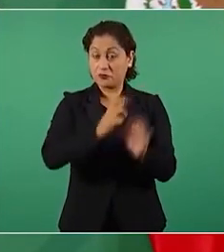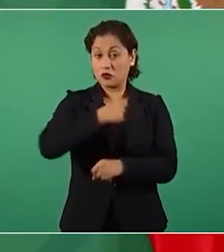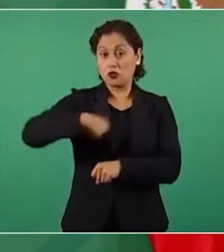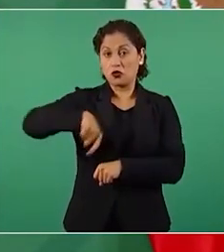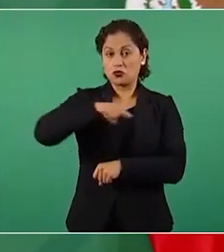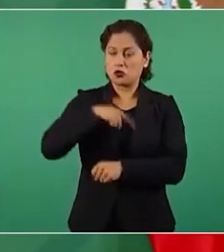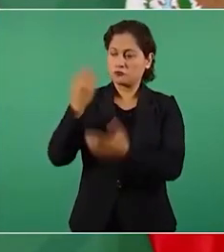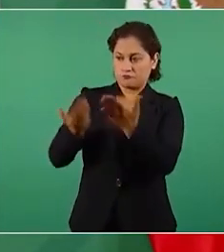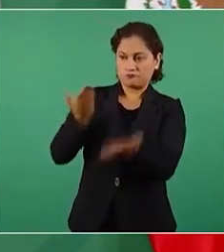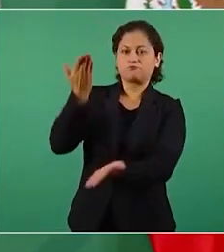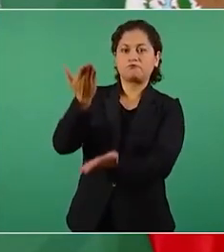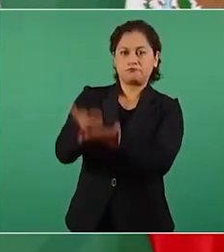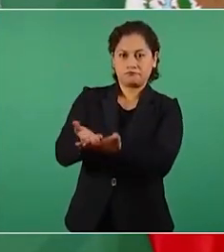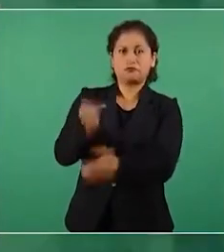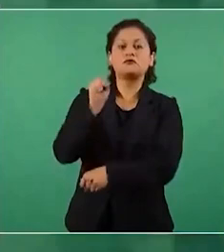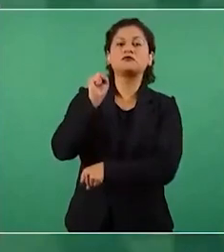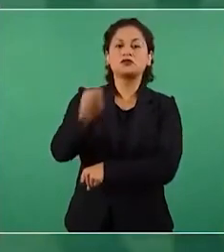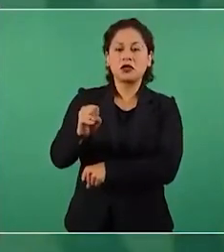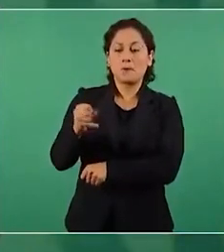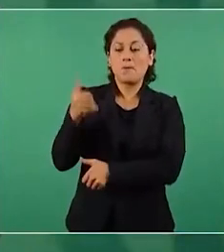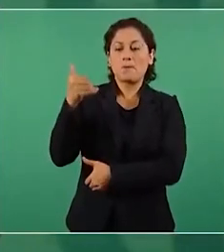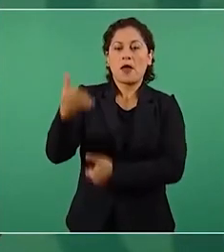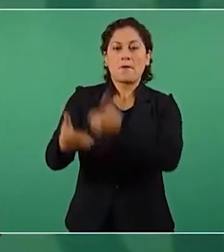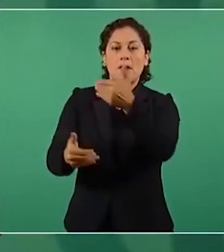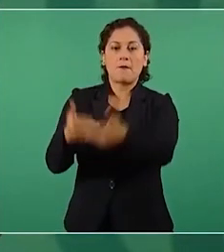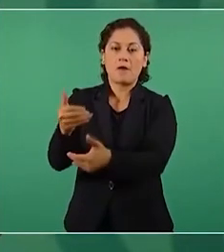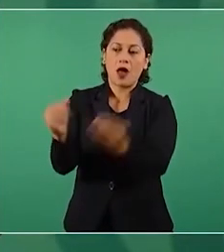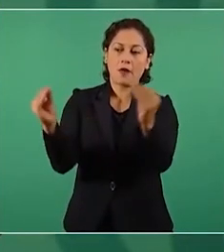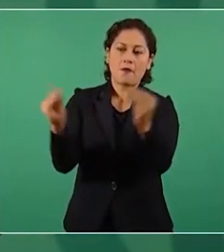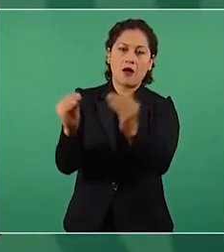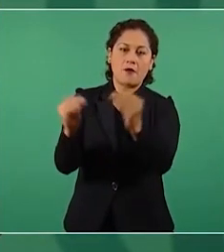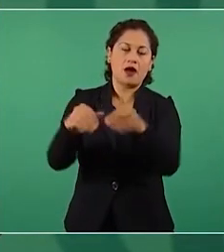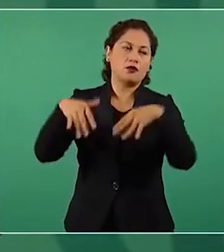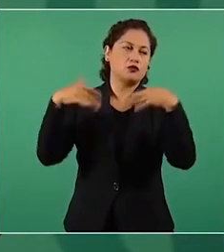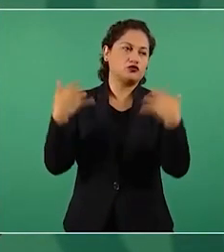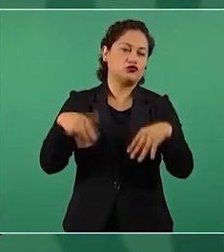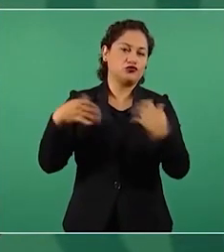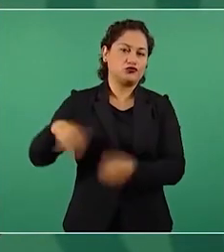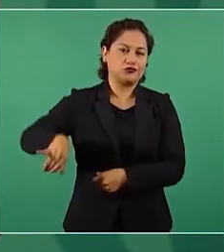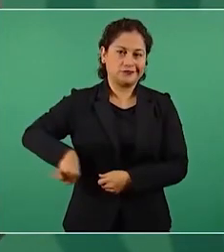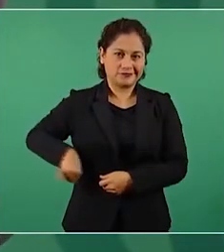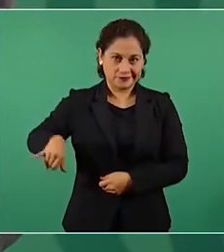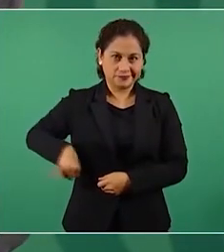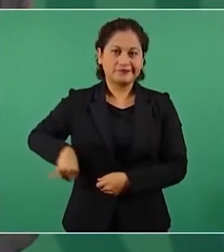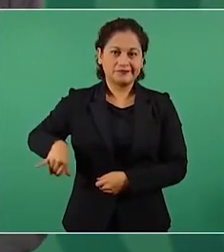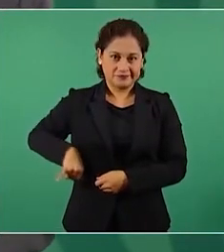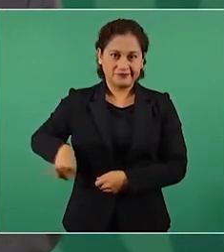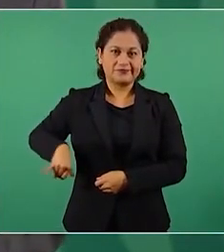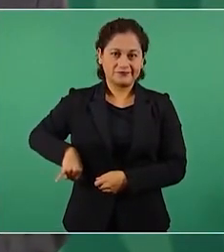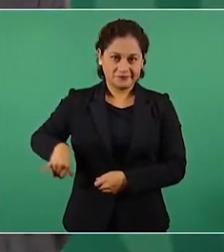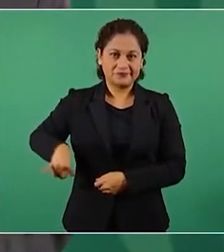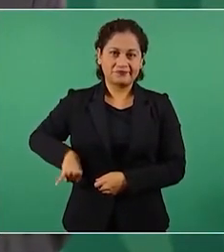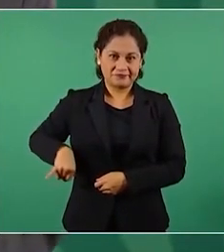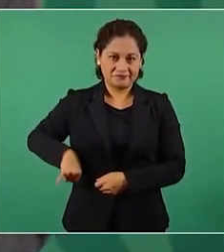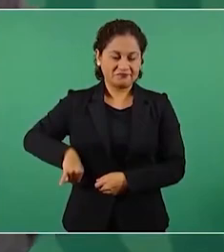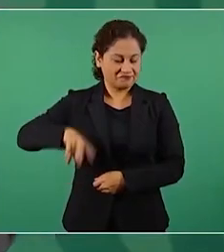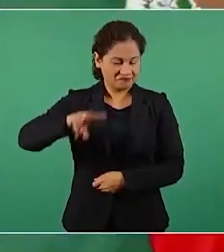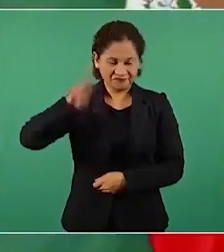a estar muy interesante el debate. Y volvemos otra vez